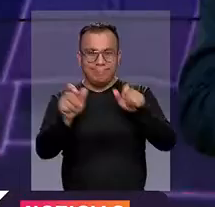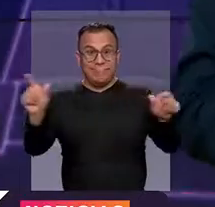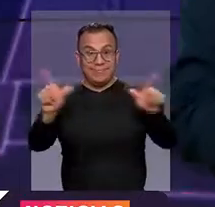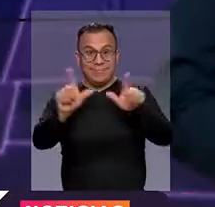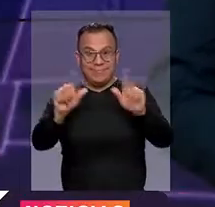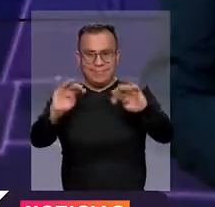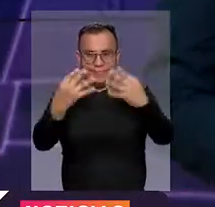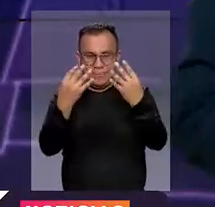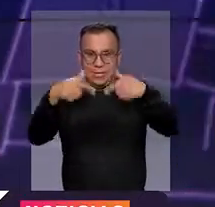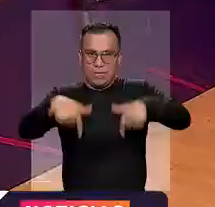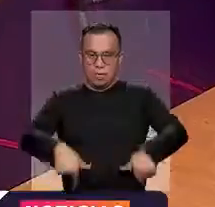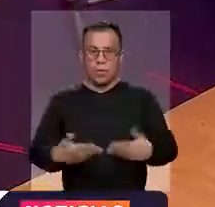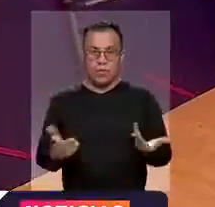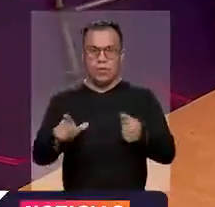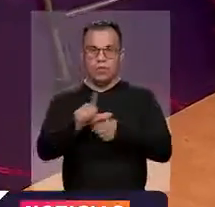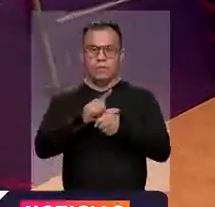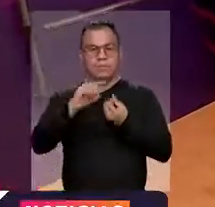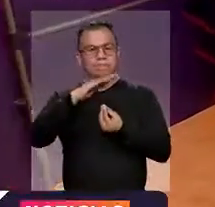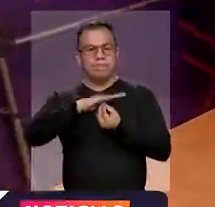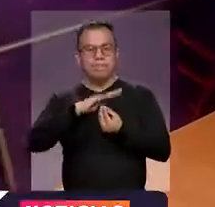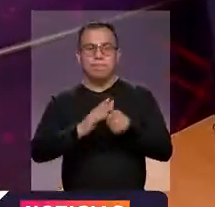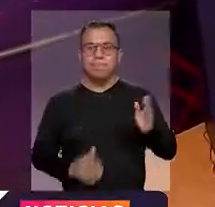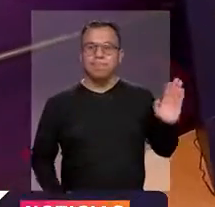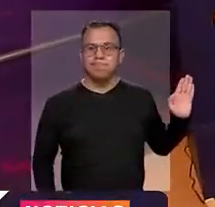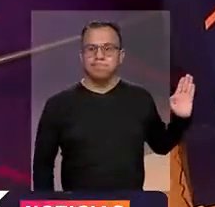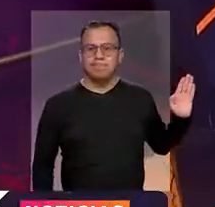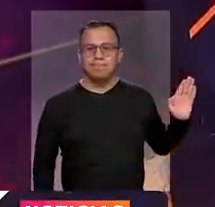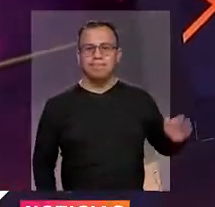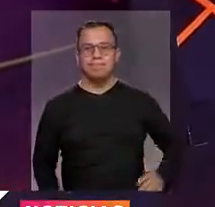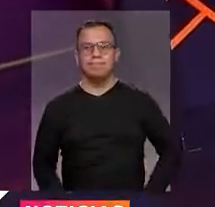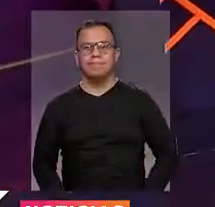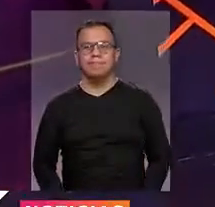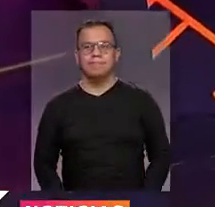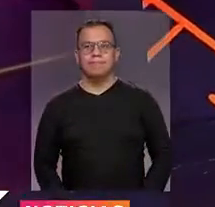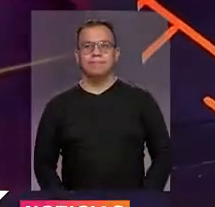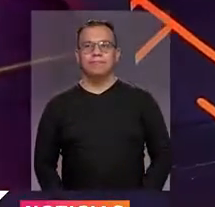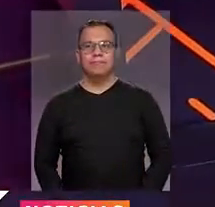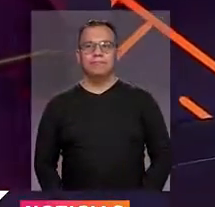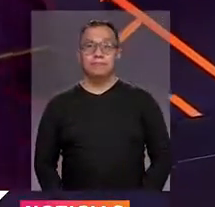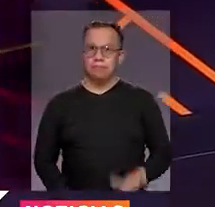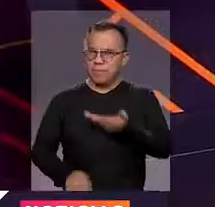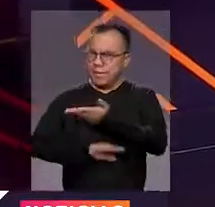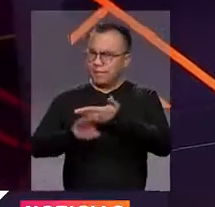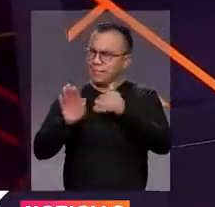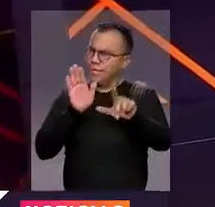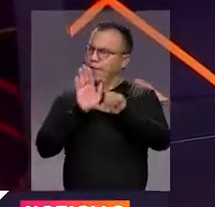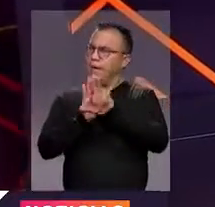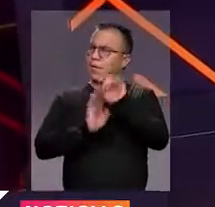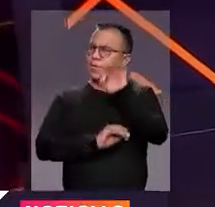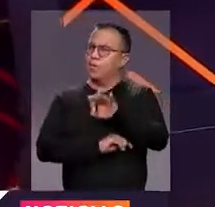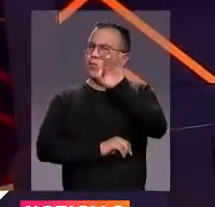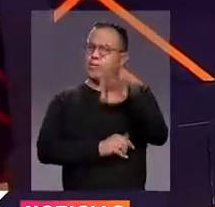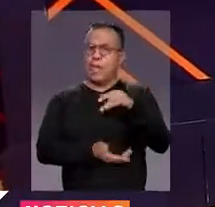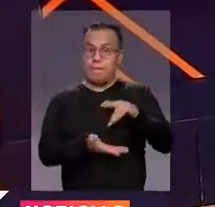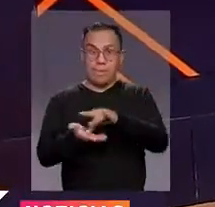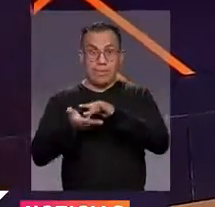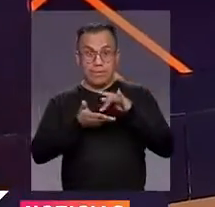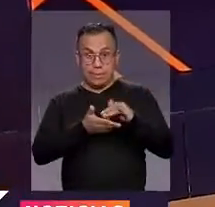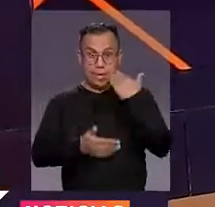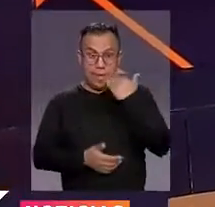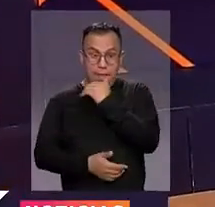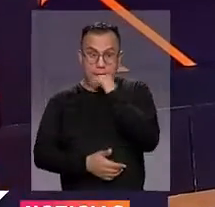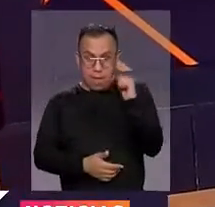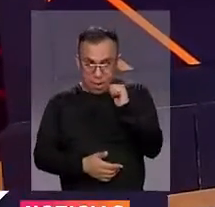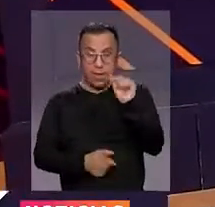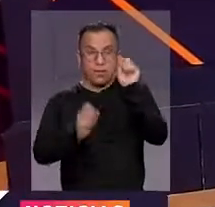Desde la localidad de Usaquén nos hacen la siguiente pregunta. ¿Exige la ley un porcentaje de participación de mujeres